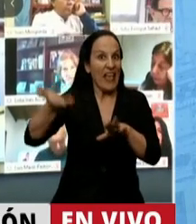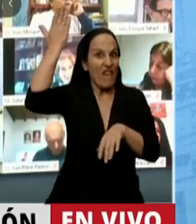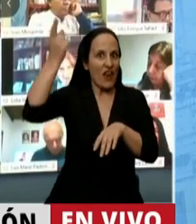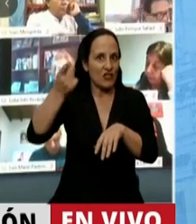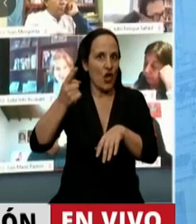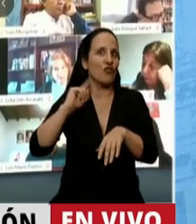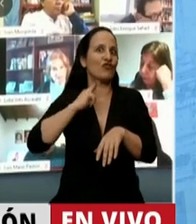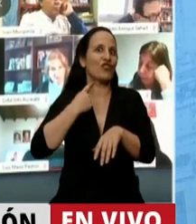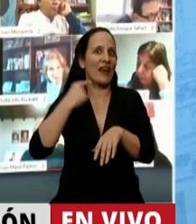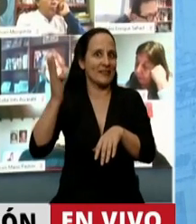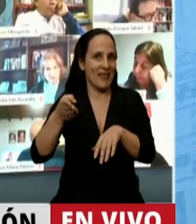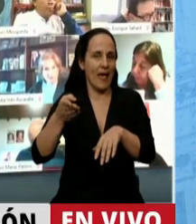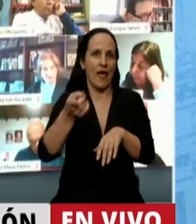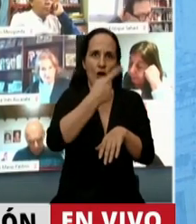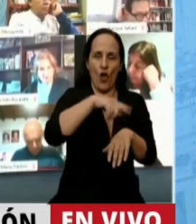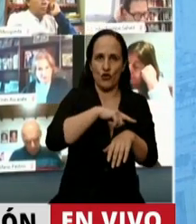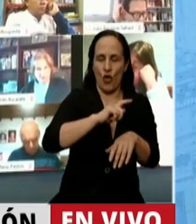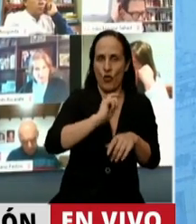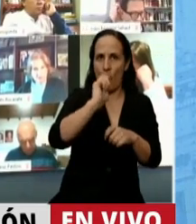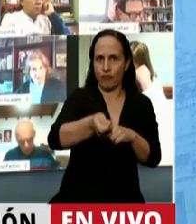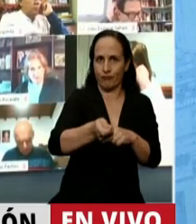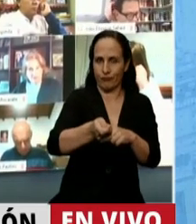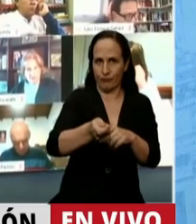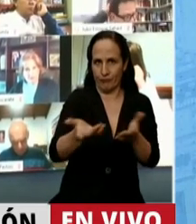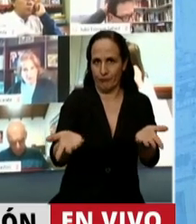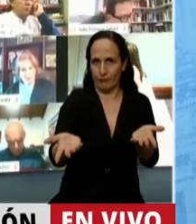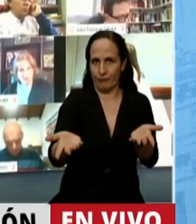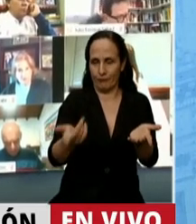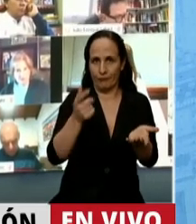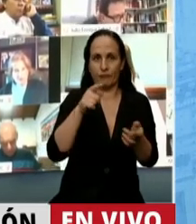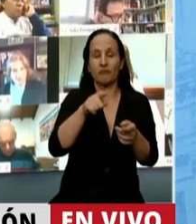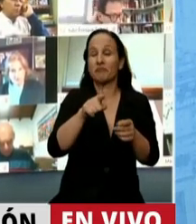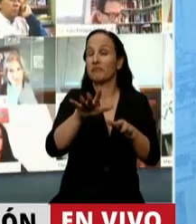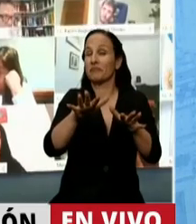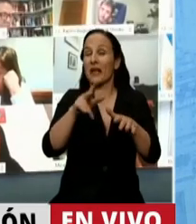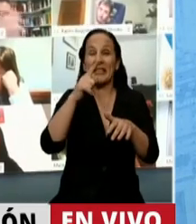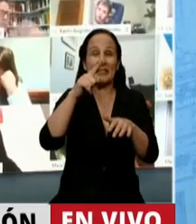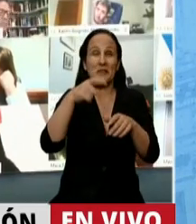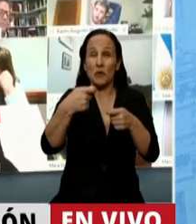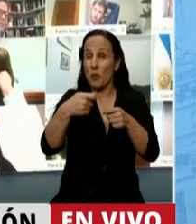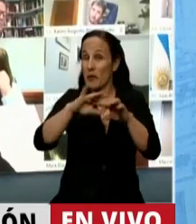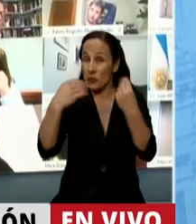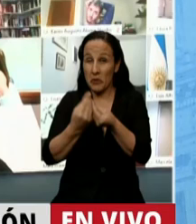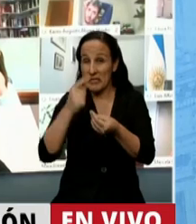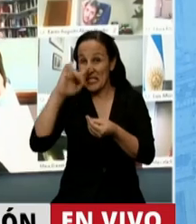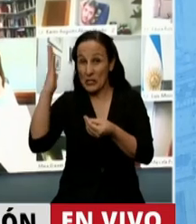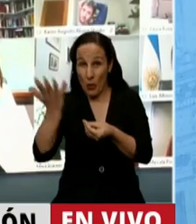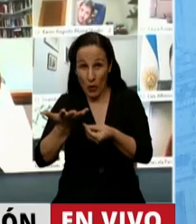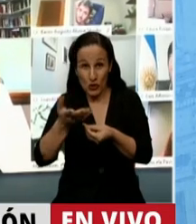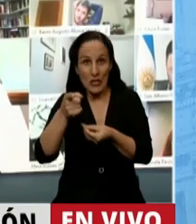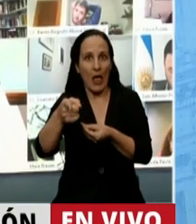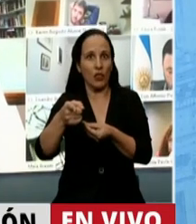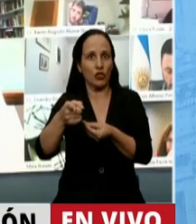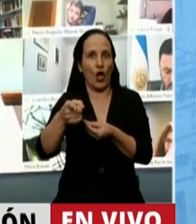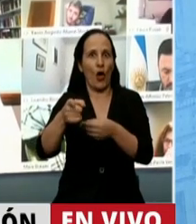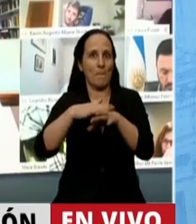el primer semestre. Es decir, los jubilados de la mínima, que son el 75% de las jubilaciones, le ganaron a la